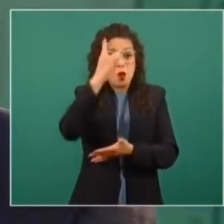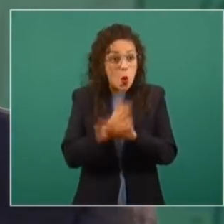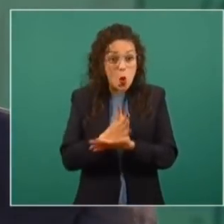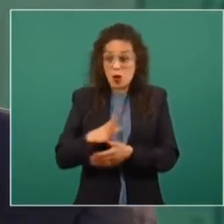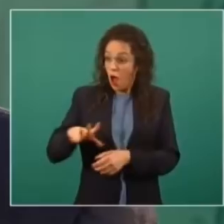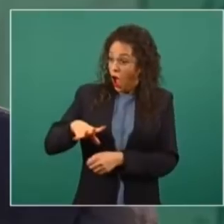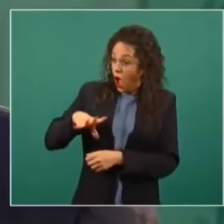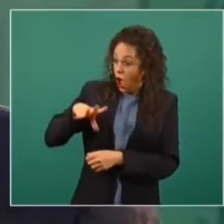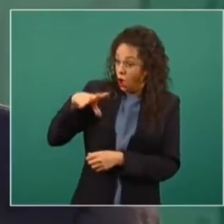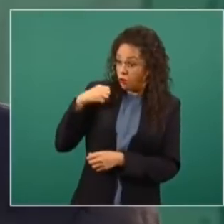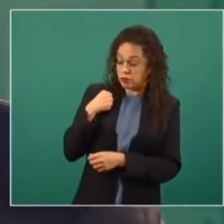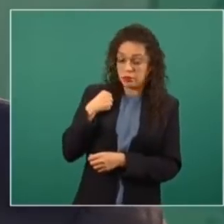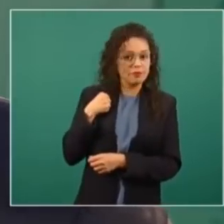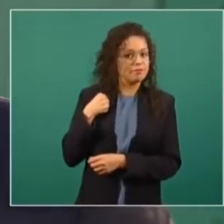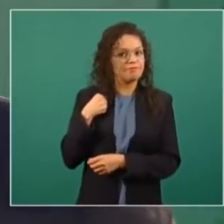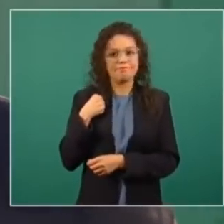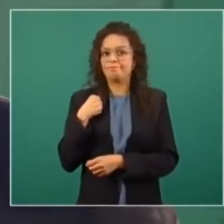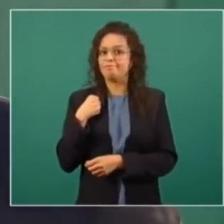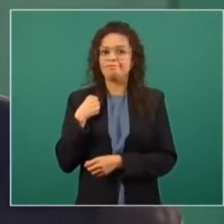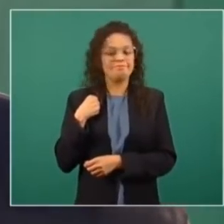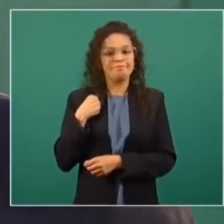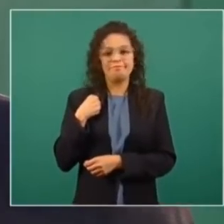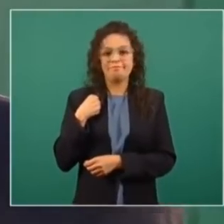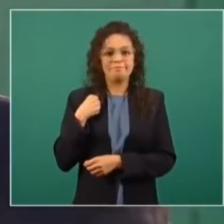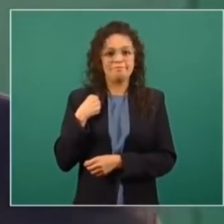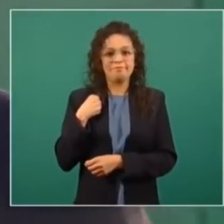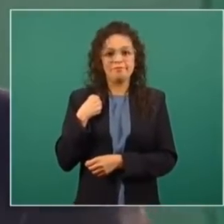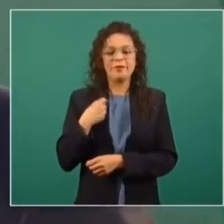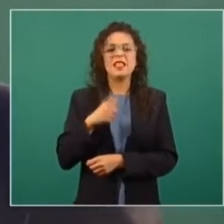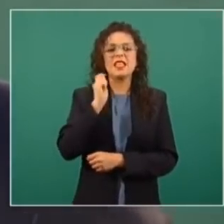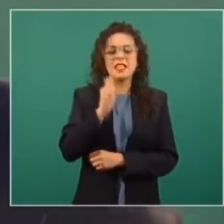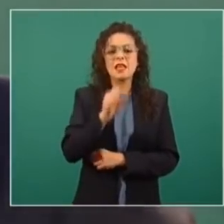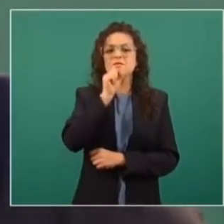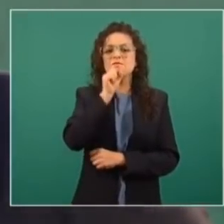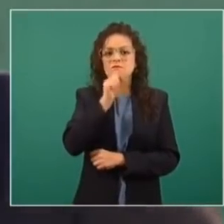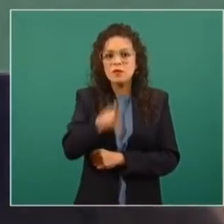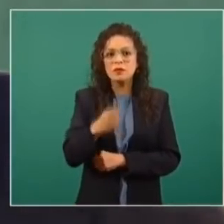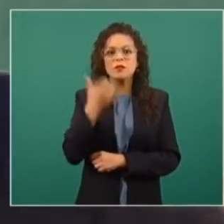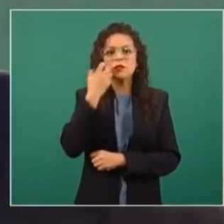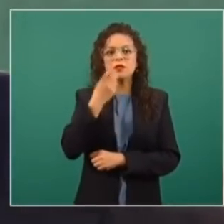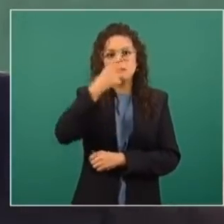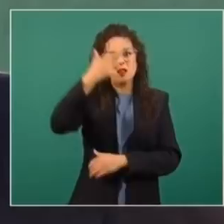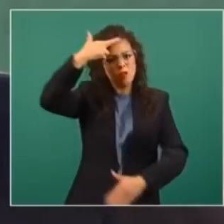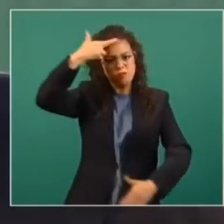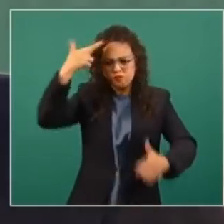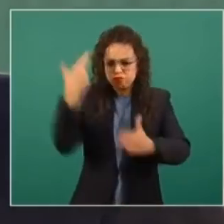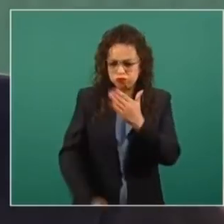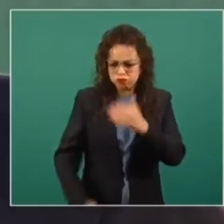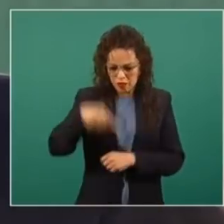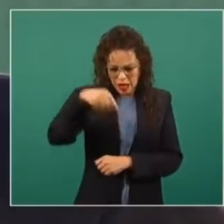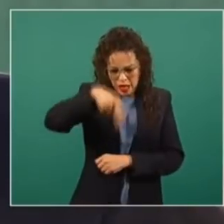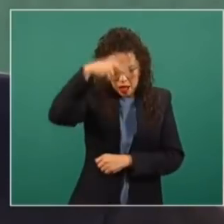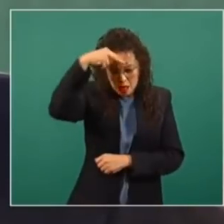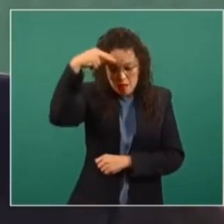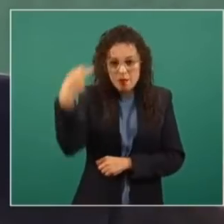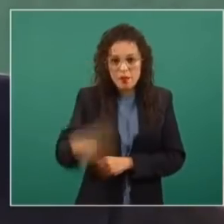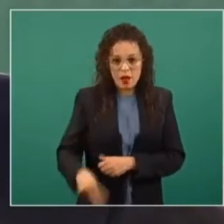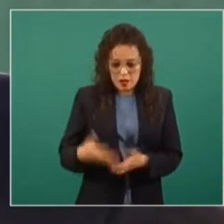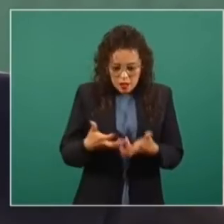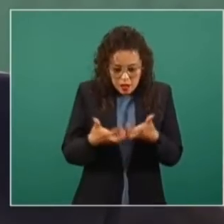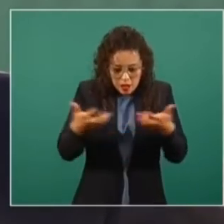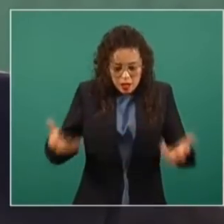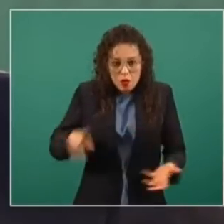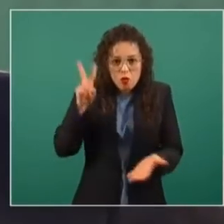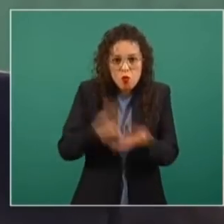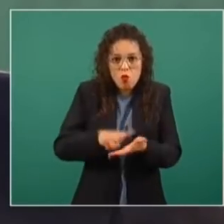un latrocinio, es también un acto de traición a la patria.